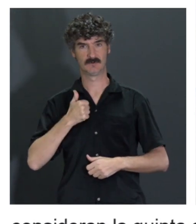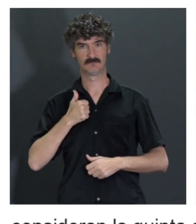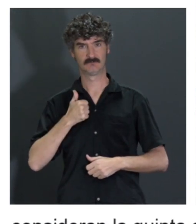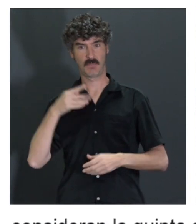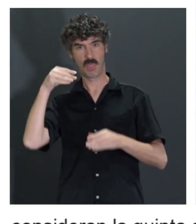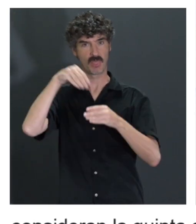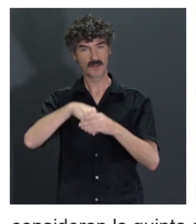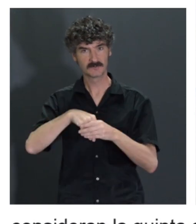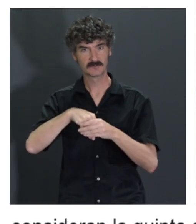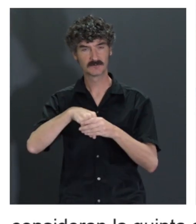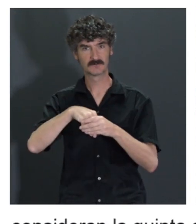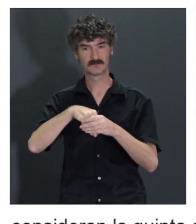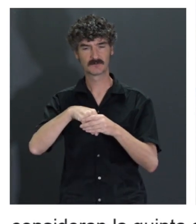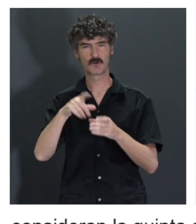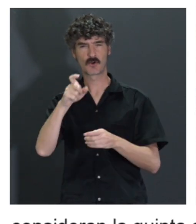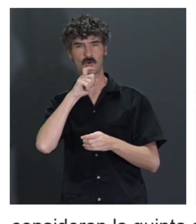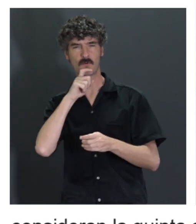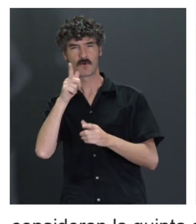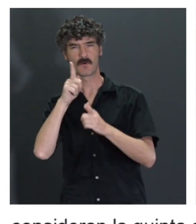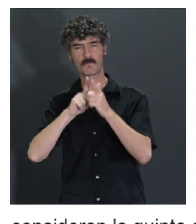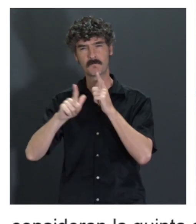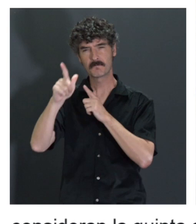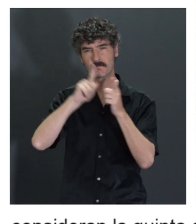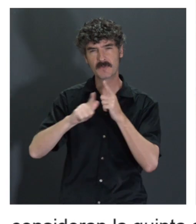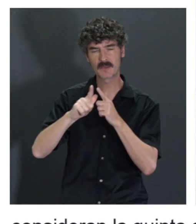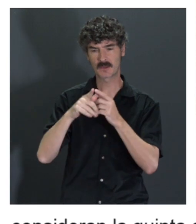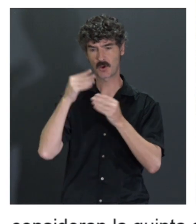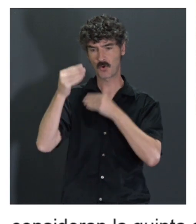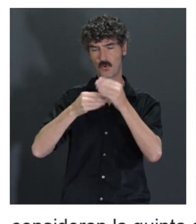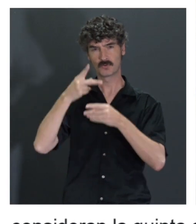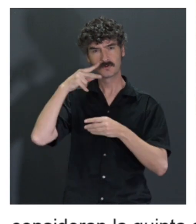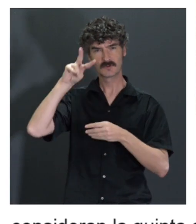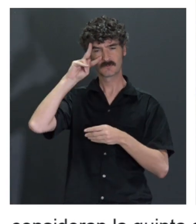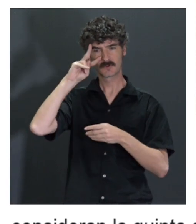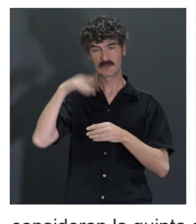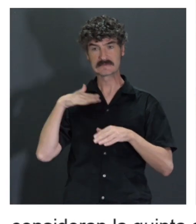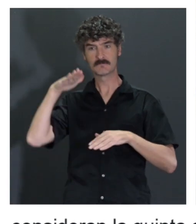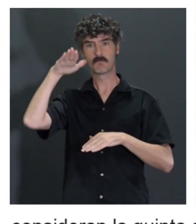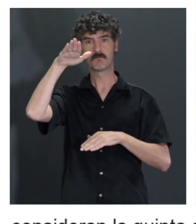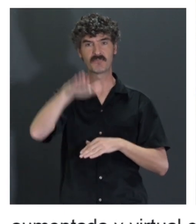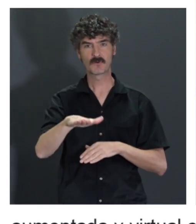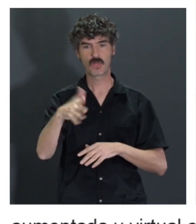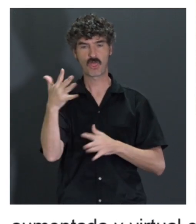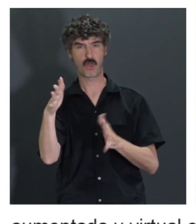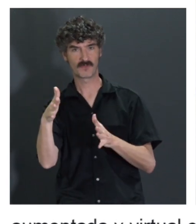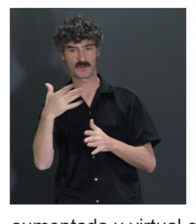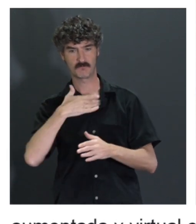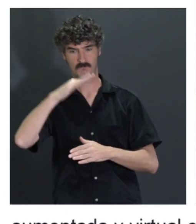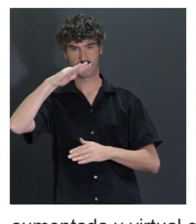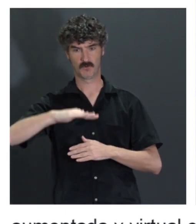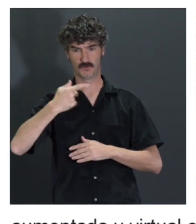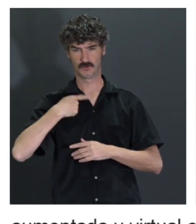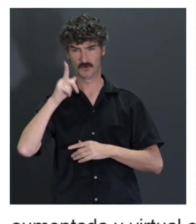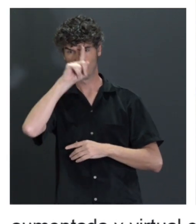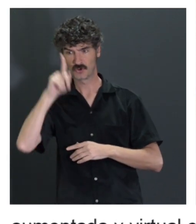ser ese viaje a nivel experiencia de uso? Cuando llegue, ¿dónde me va a dejar? Porque si me dejan un punto en el que yo